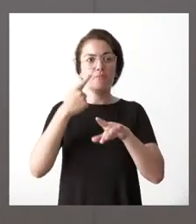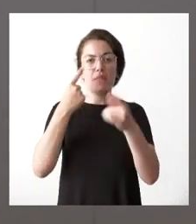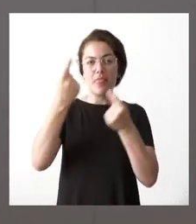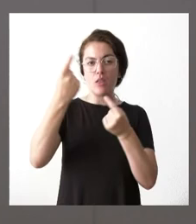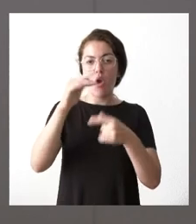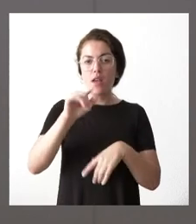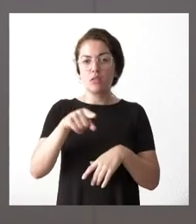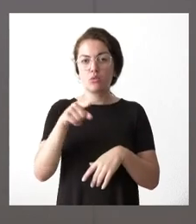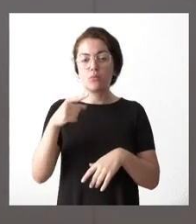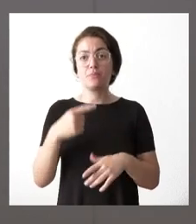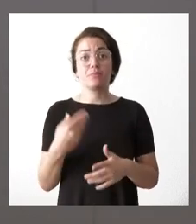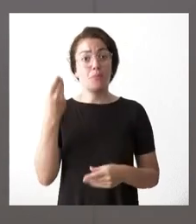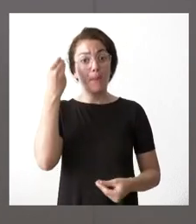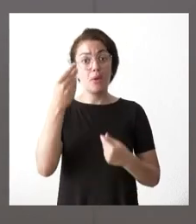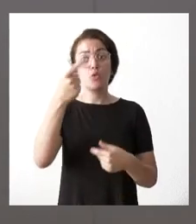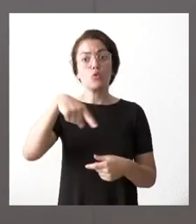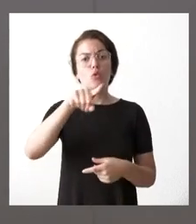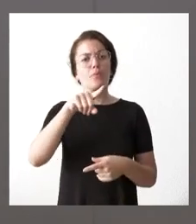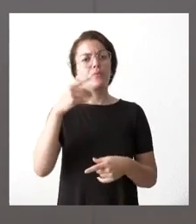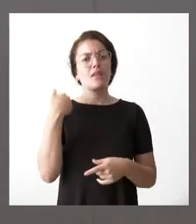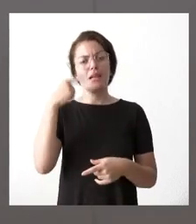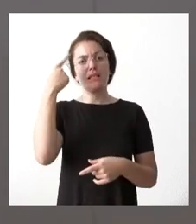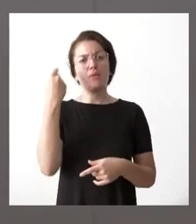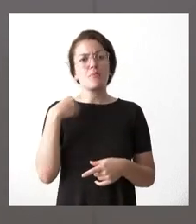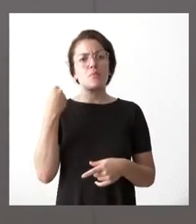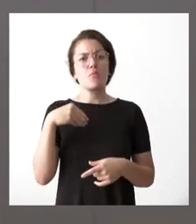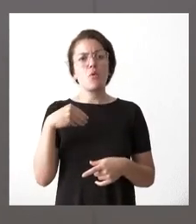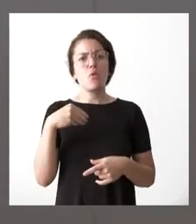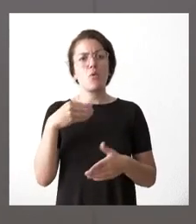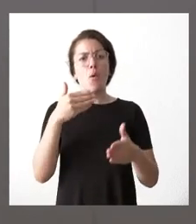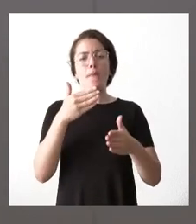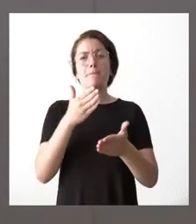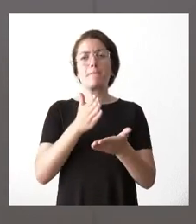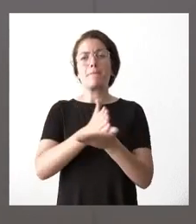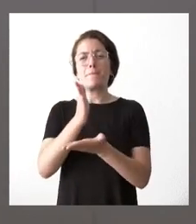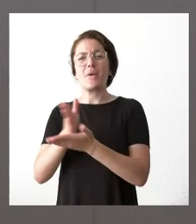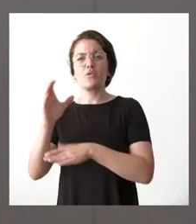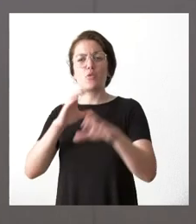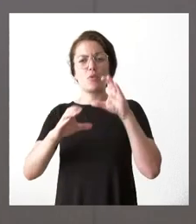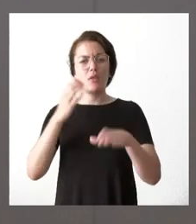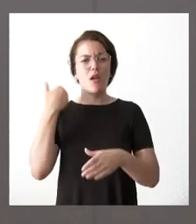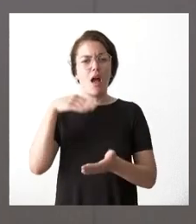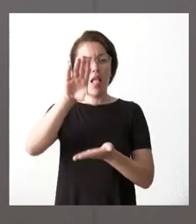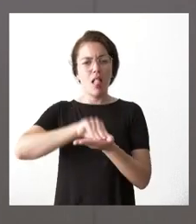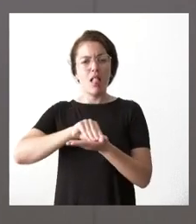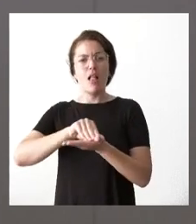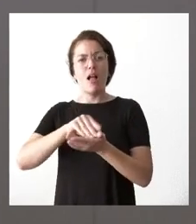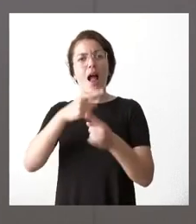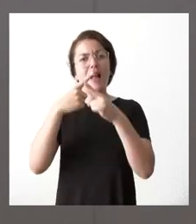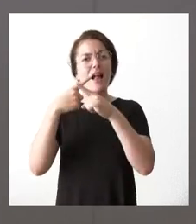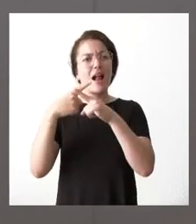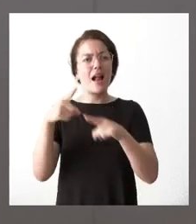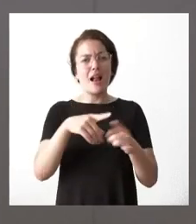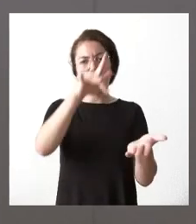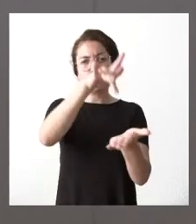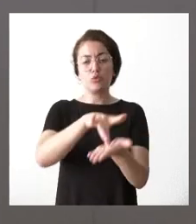creo que ustedes también son conscientes y recogen en los medios de comunicación casos que podrían interpretarse como violencia intrafamiliar si